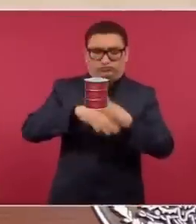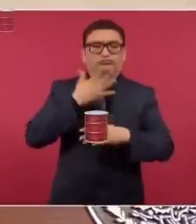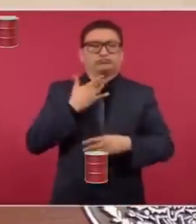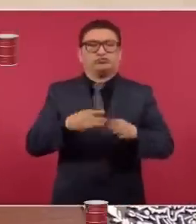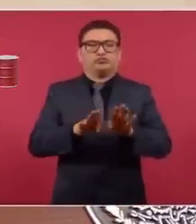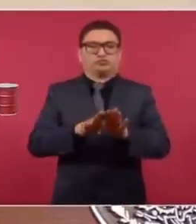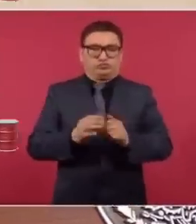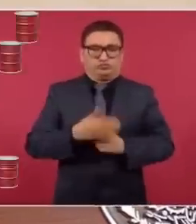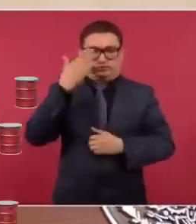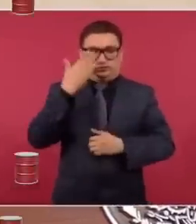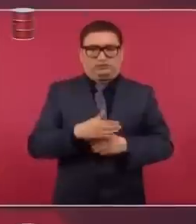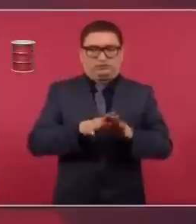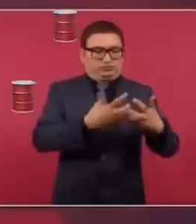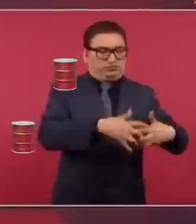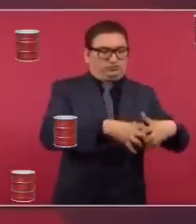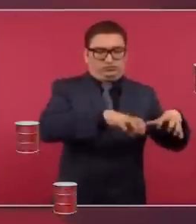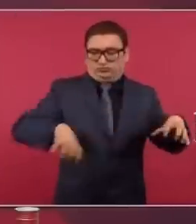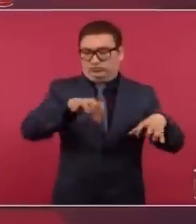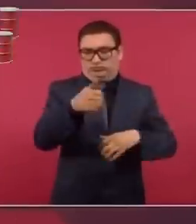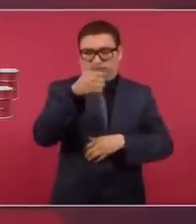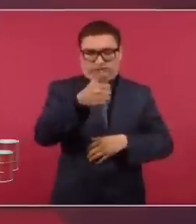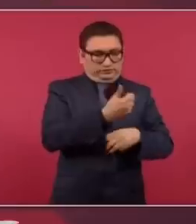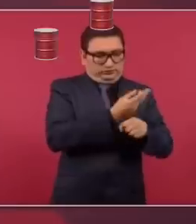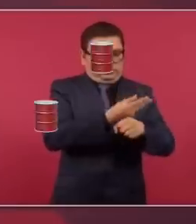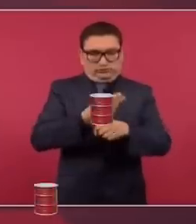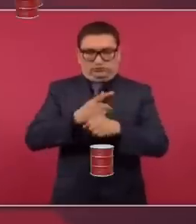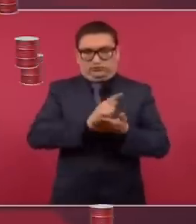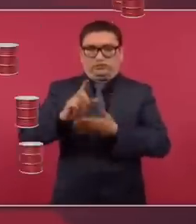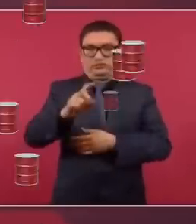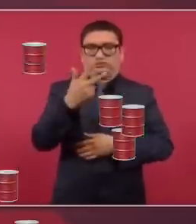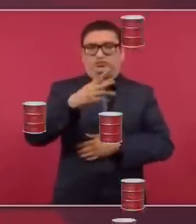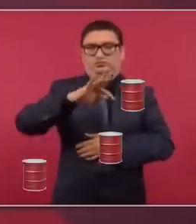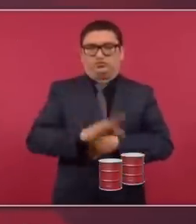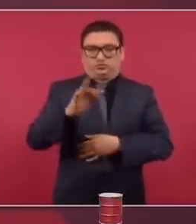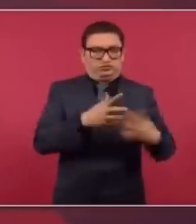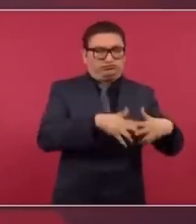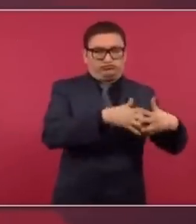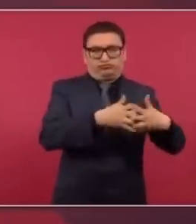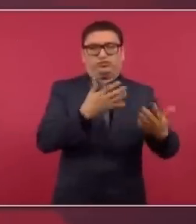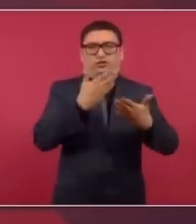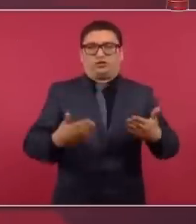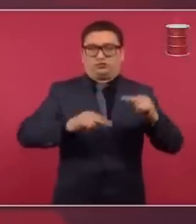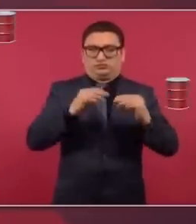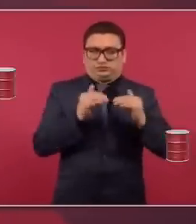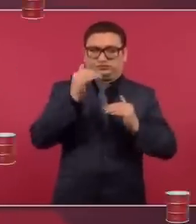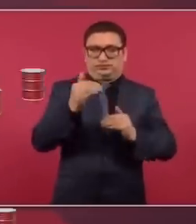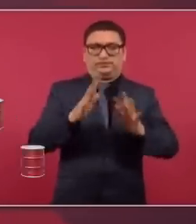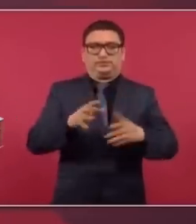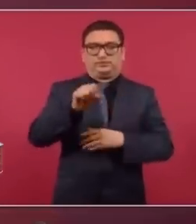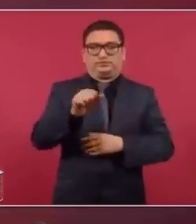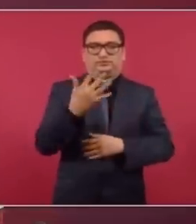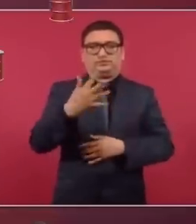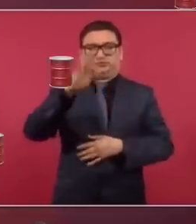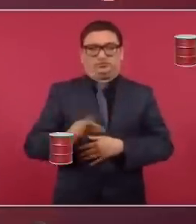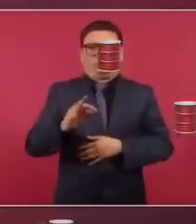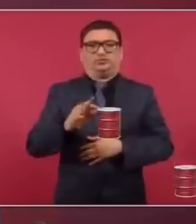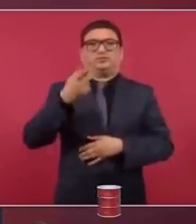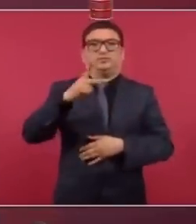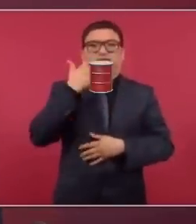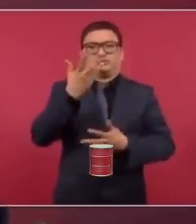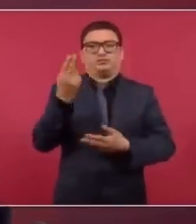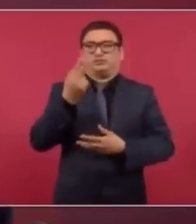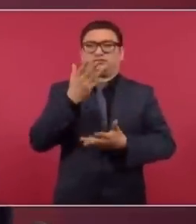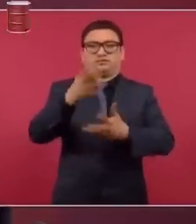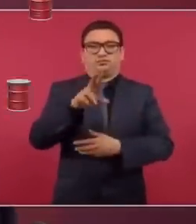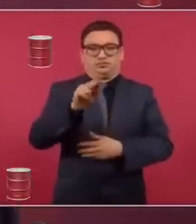Es la rehabilitación de las seis refinerías, que las encontramos en 38% de su capacidad productiva y ya las tenemos en 65%. Bueno, las necesitamos